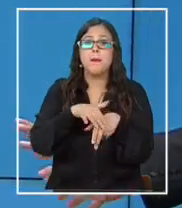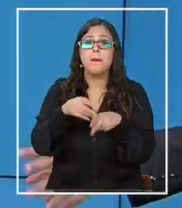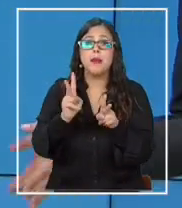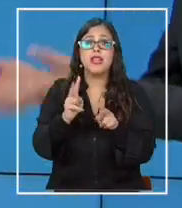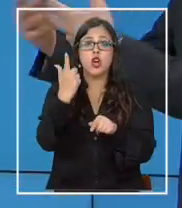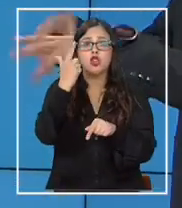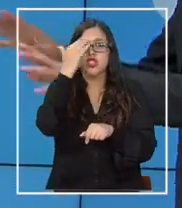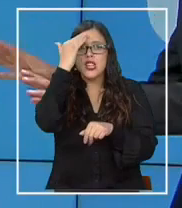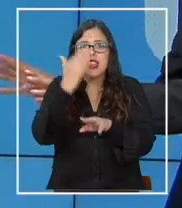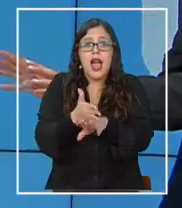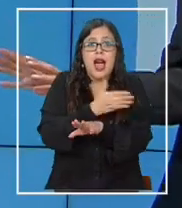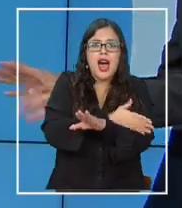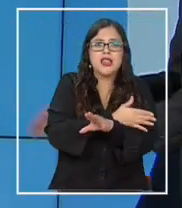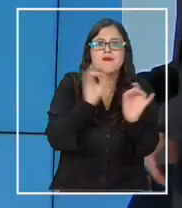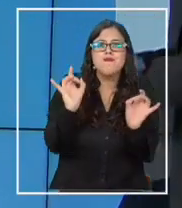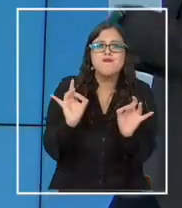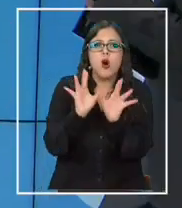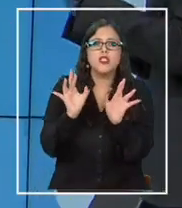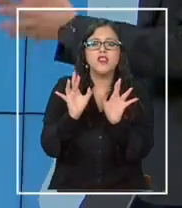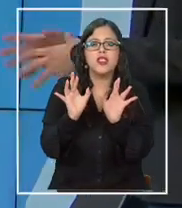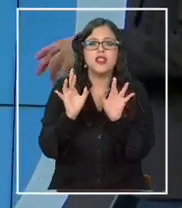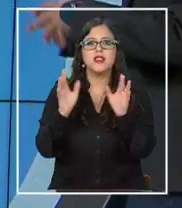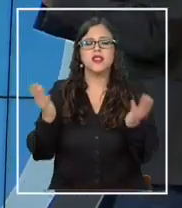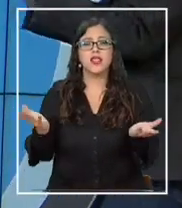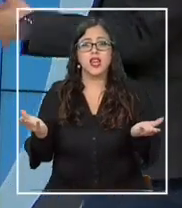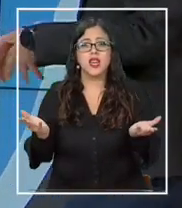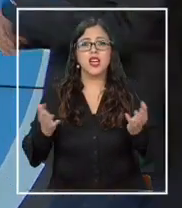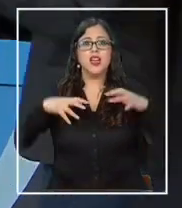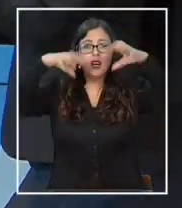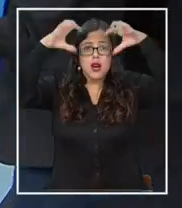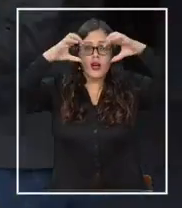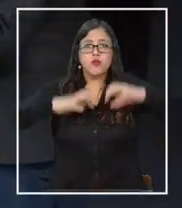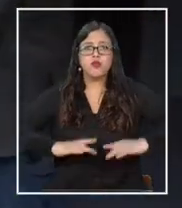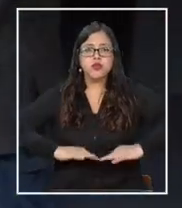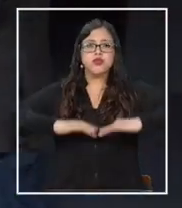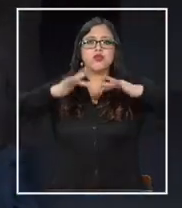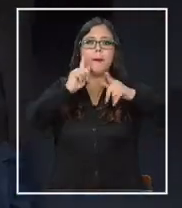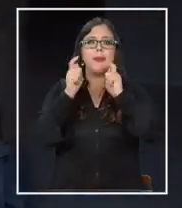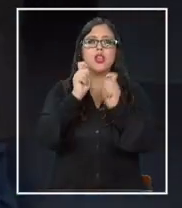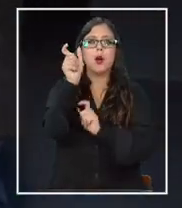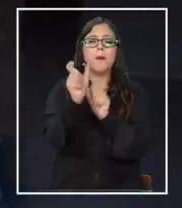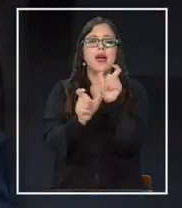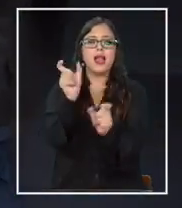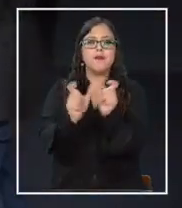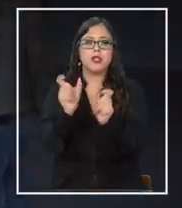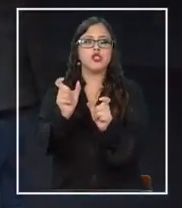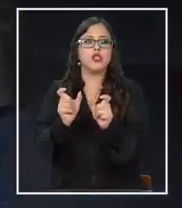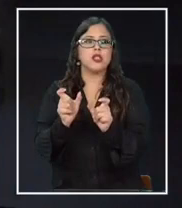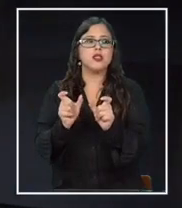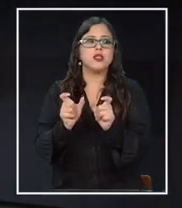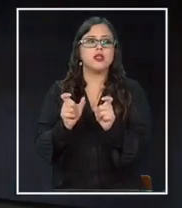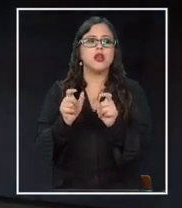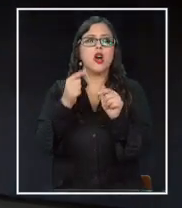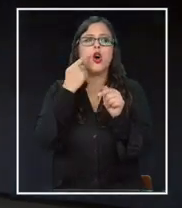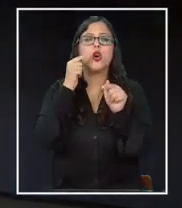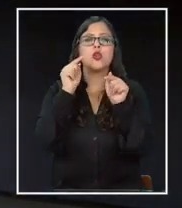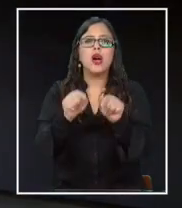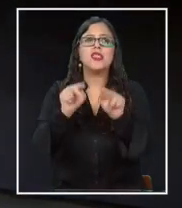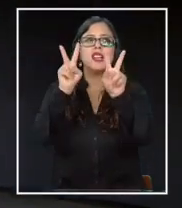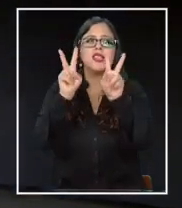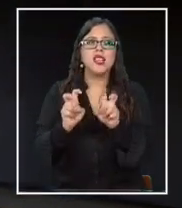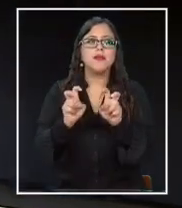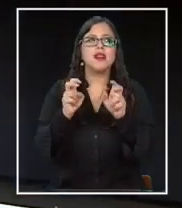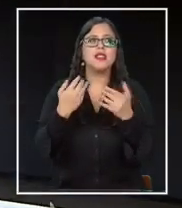con siete días de la probabilidad de que se materialice una inundación peligrosa para la vida de las personas. Desde la ignorancia pura y teniendo en cuenta los